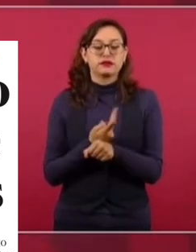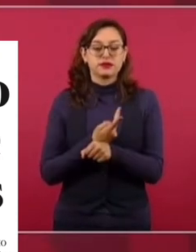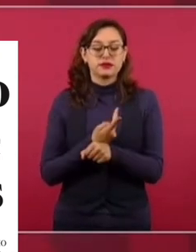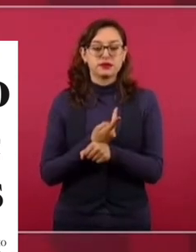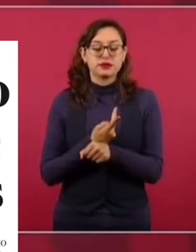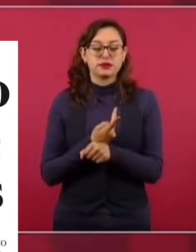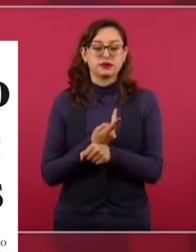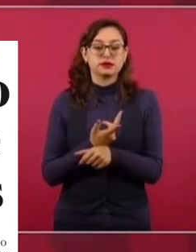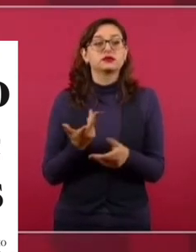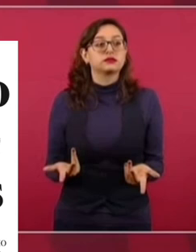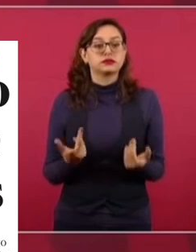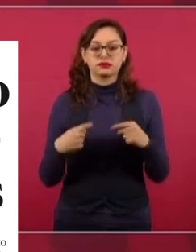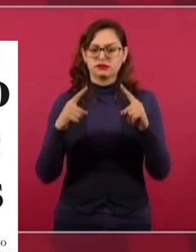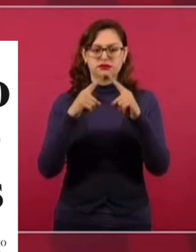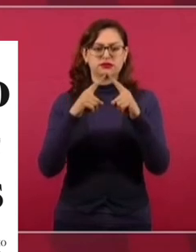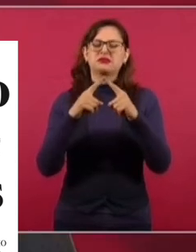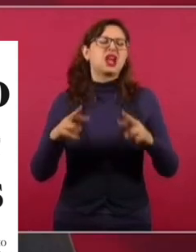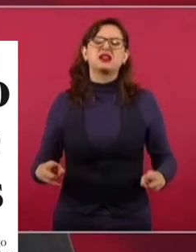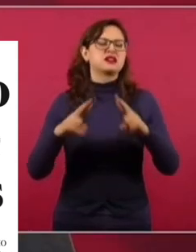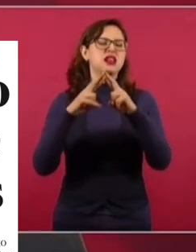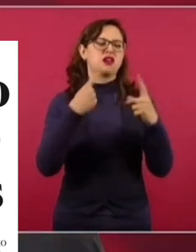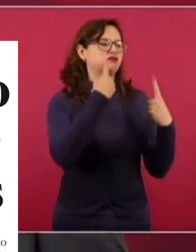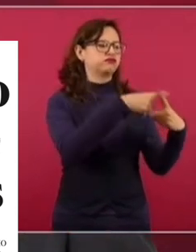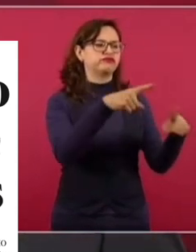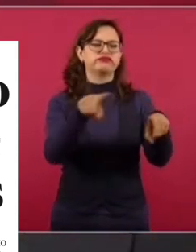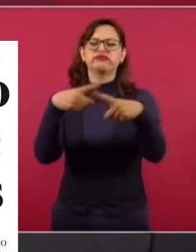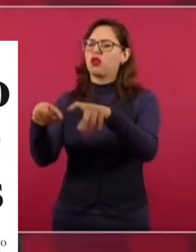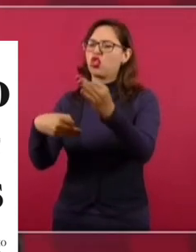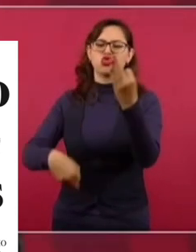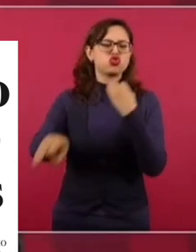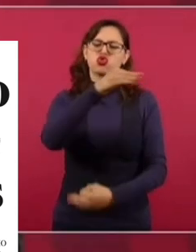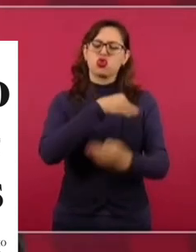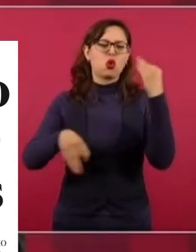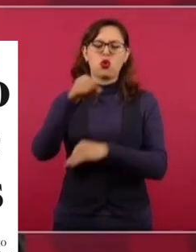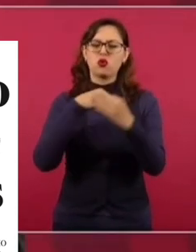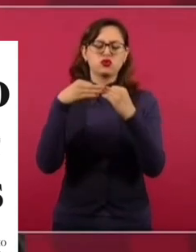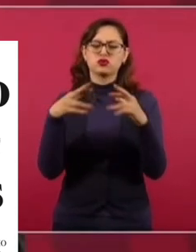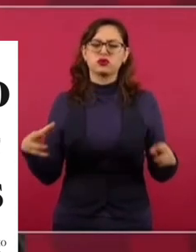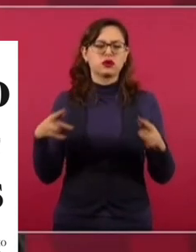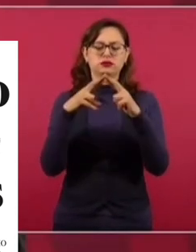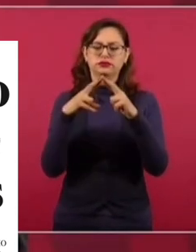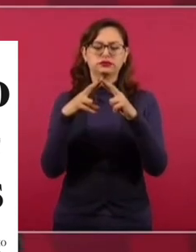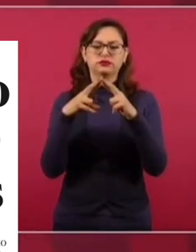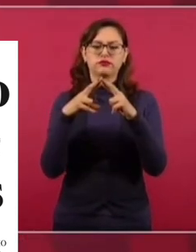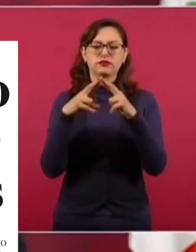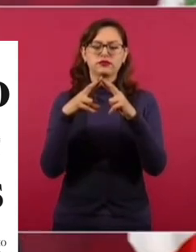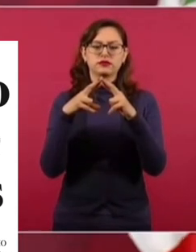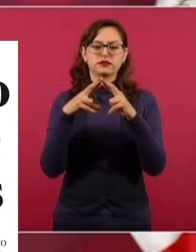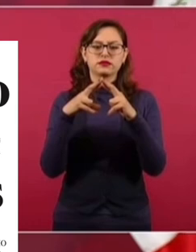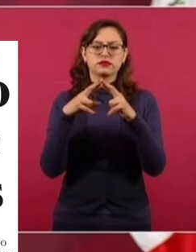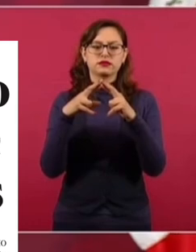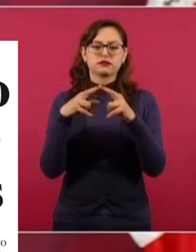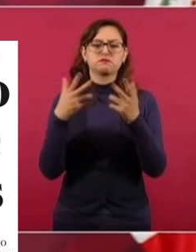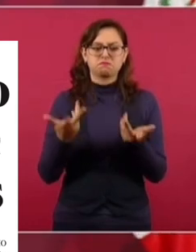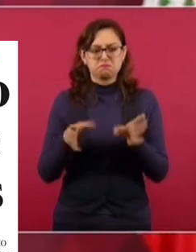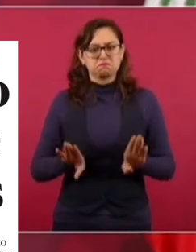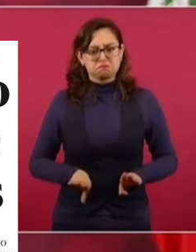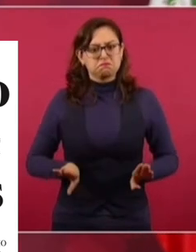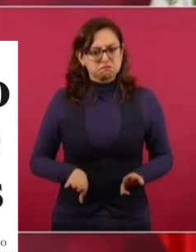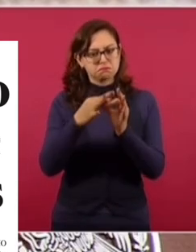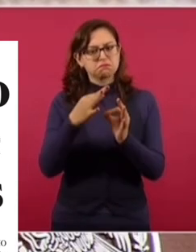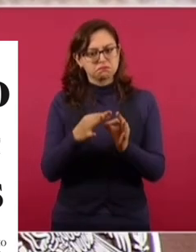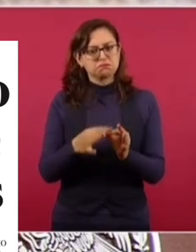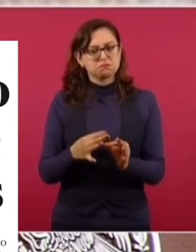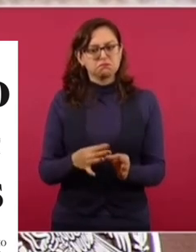Porque la Iglesia, yo diría todas las Iglesias, todas, han estado actuando con mucha